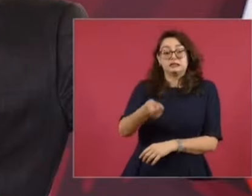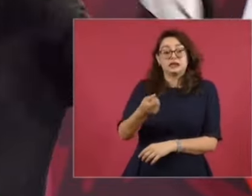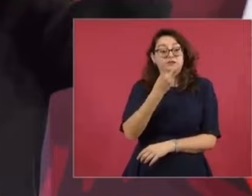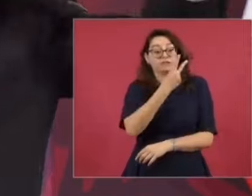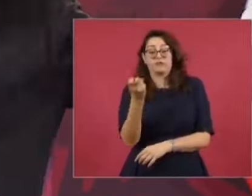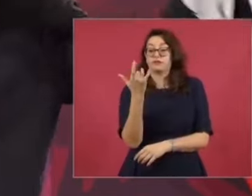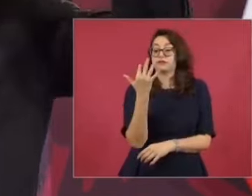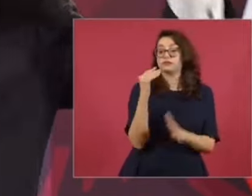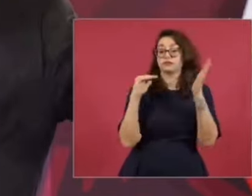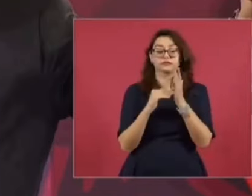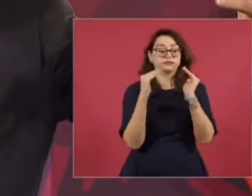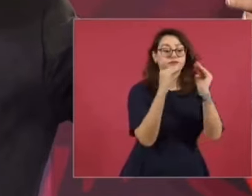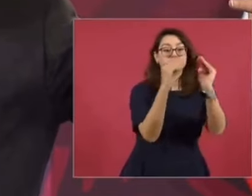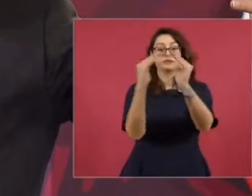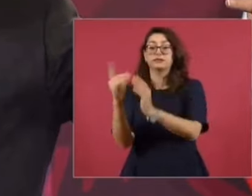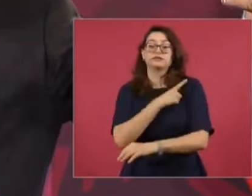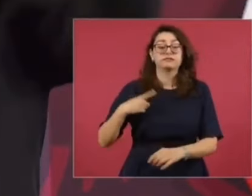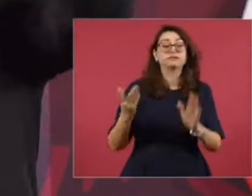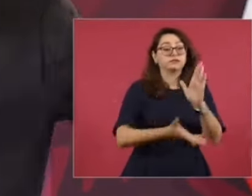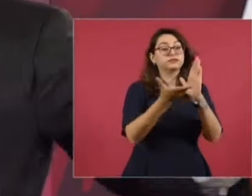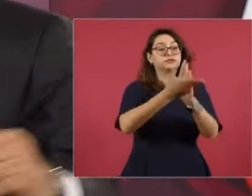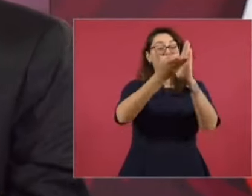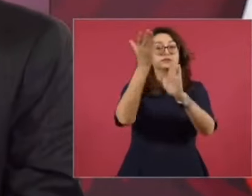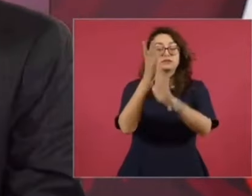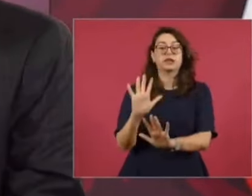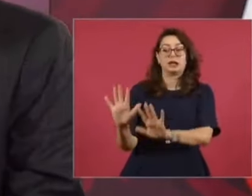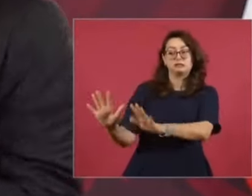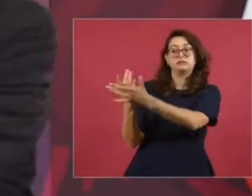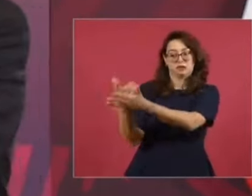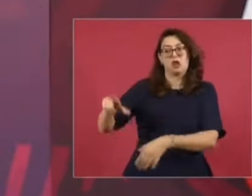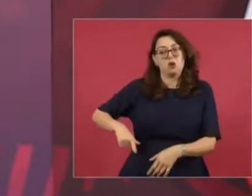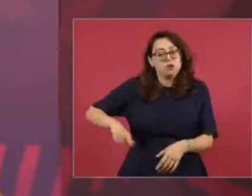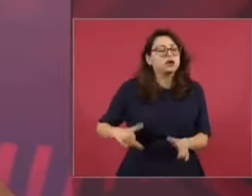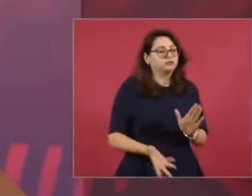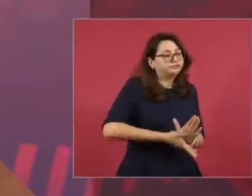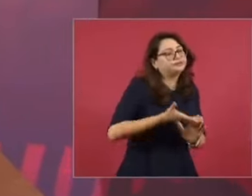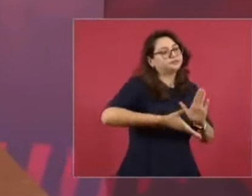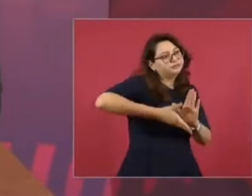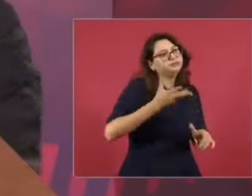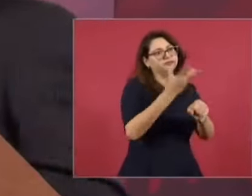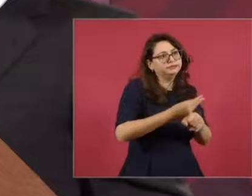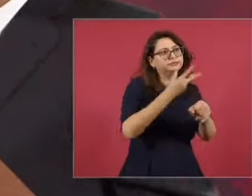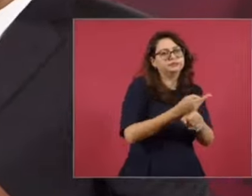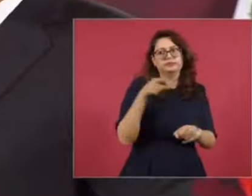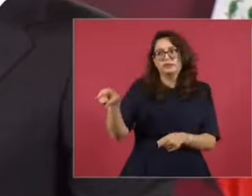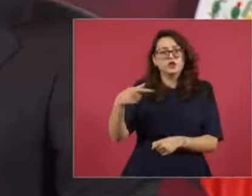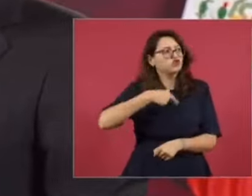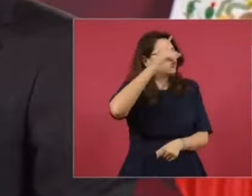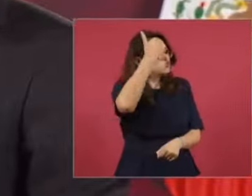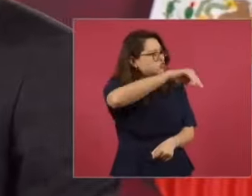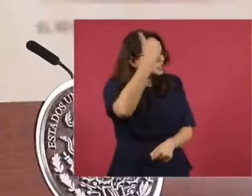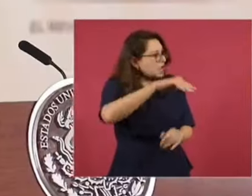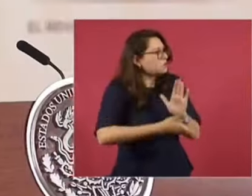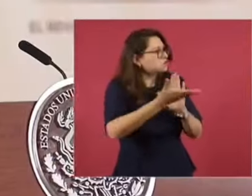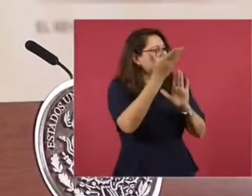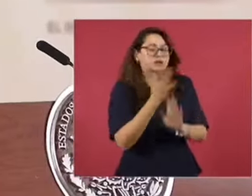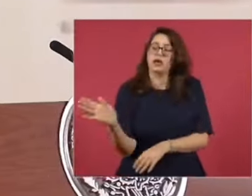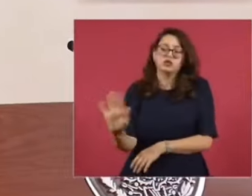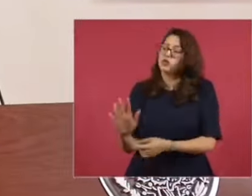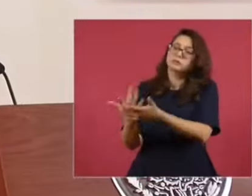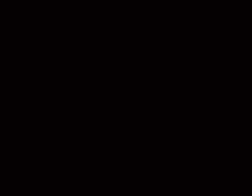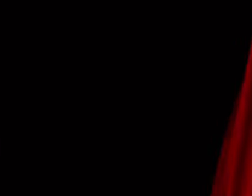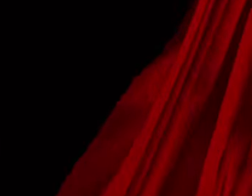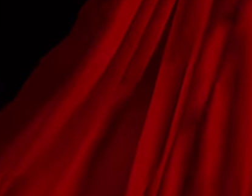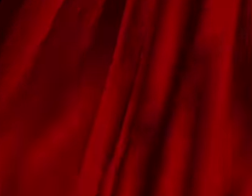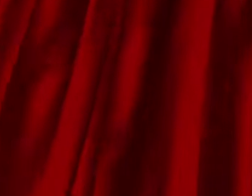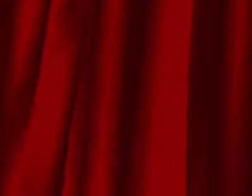viviendas o la reconstrucción de las 250 mil viviendas el gobierno, sino que se cuente como siempre. Lo hemos hecho con el apoyo de